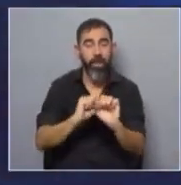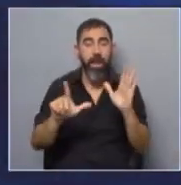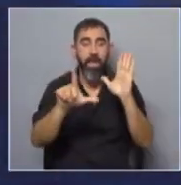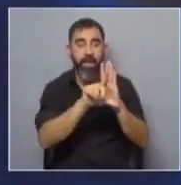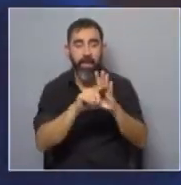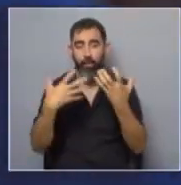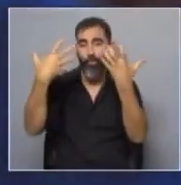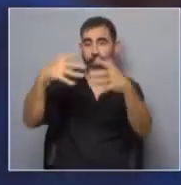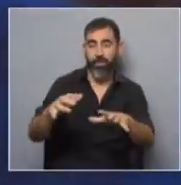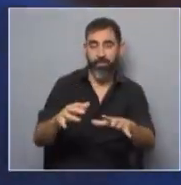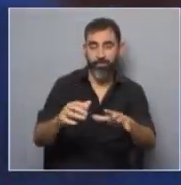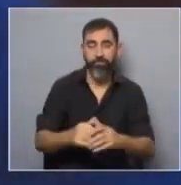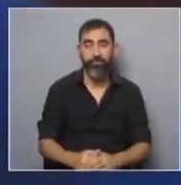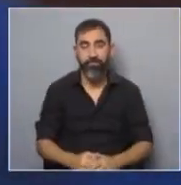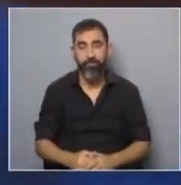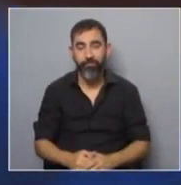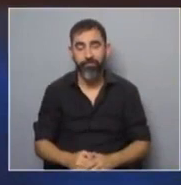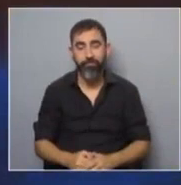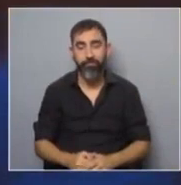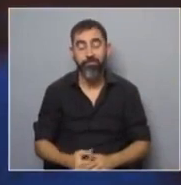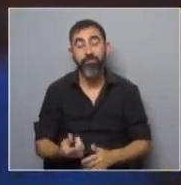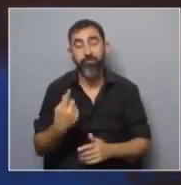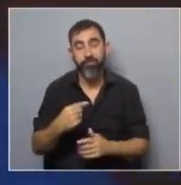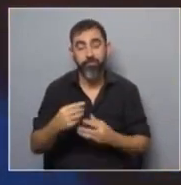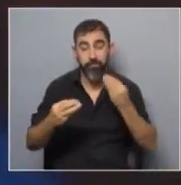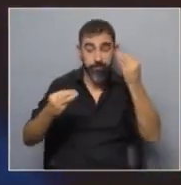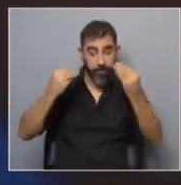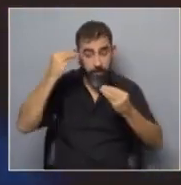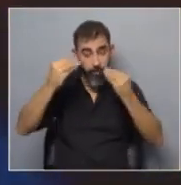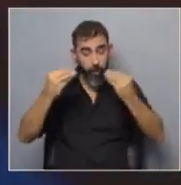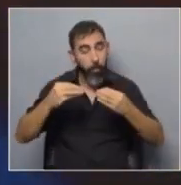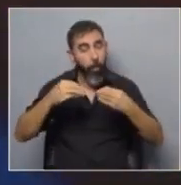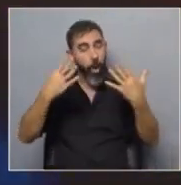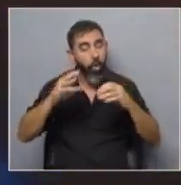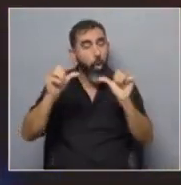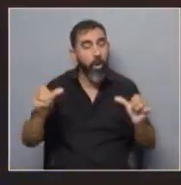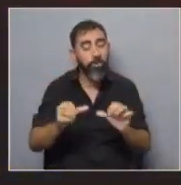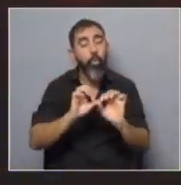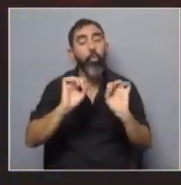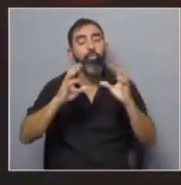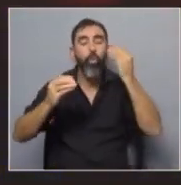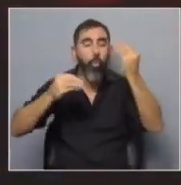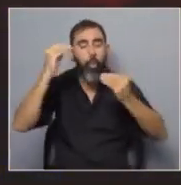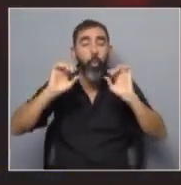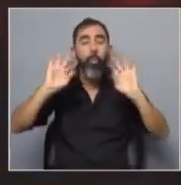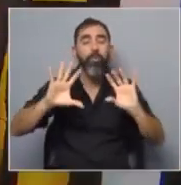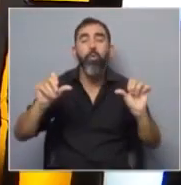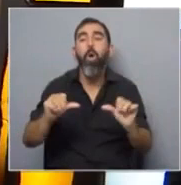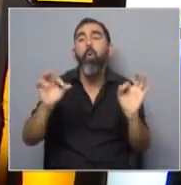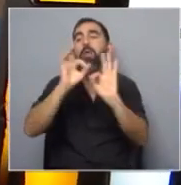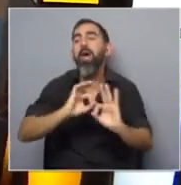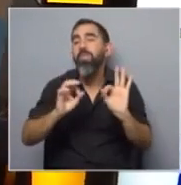en torno a esto. Entonces, al final del camino, ¿nos estamos preocupando por algo que vamos a hacer algo o solo nos estamos preocupando y nada más?